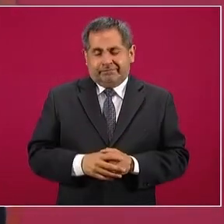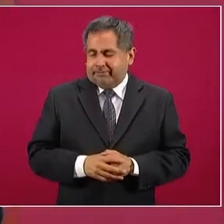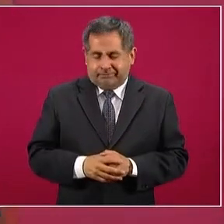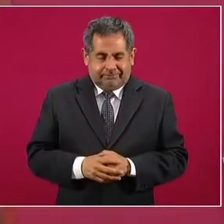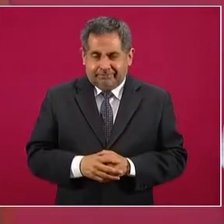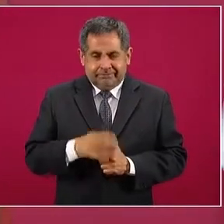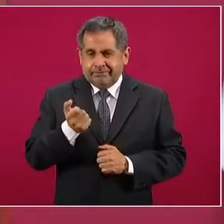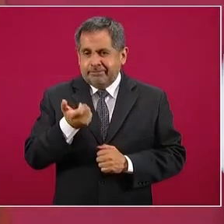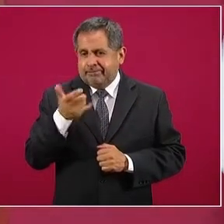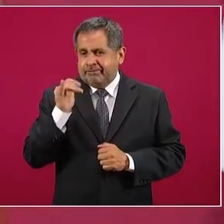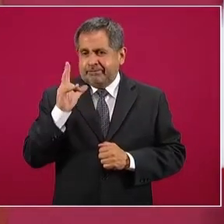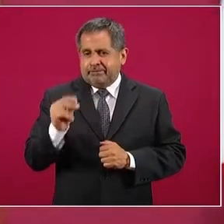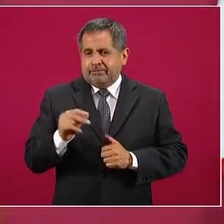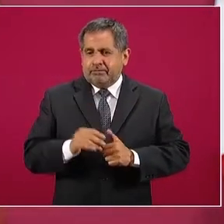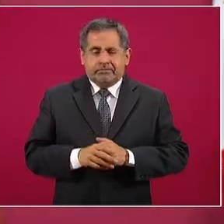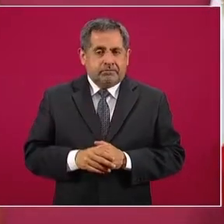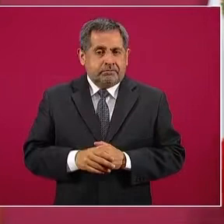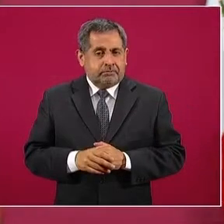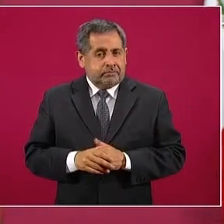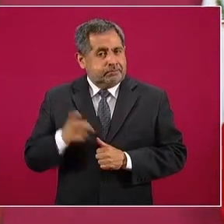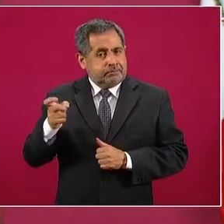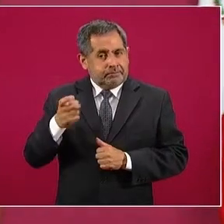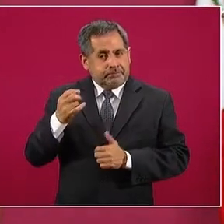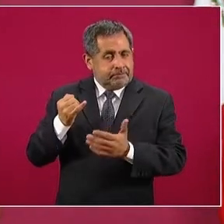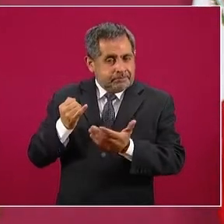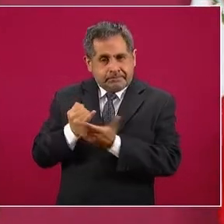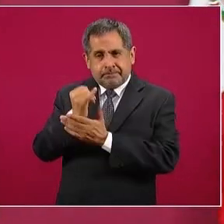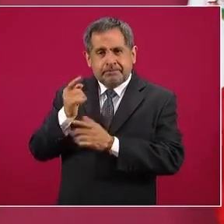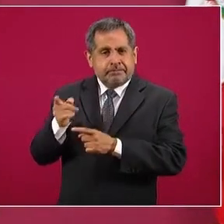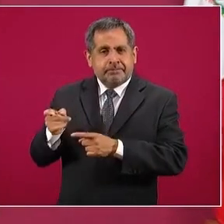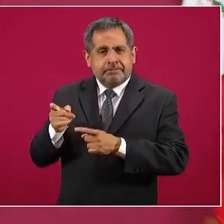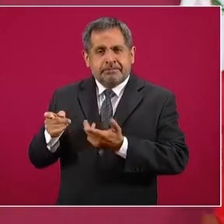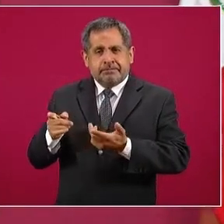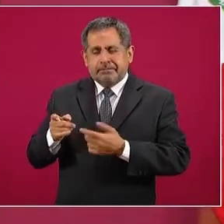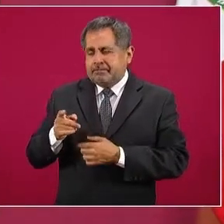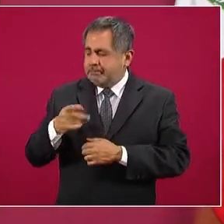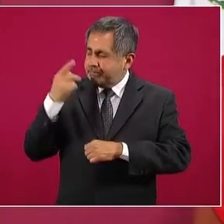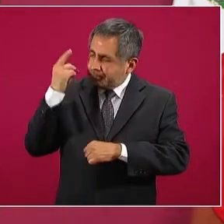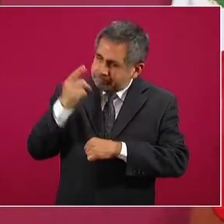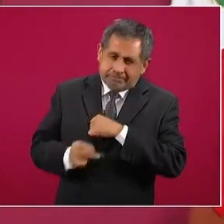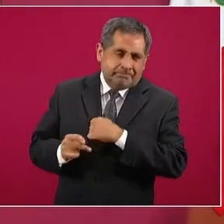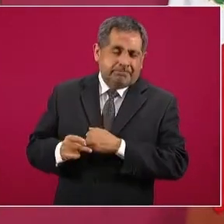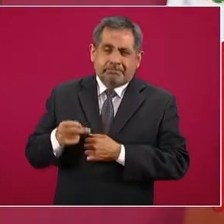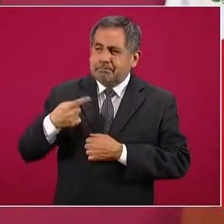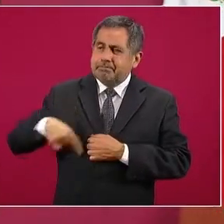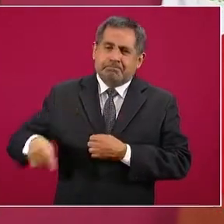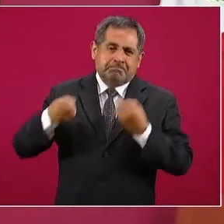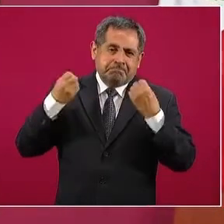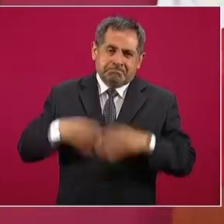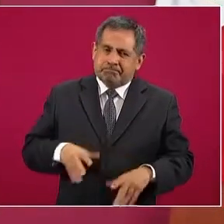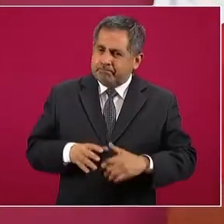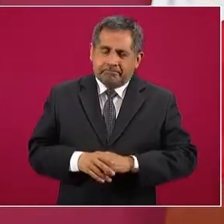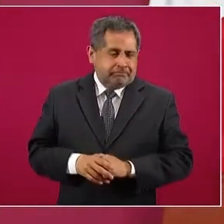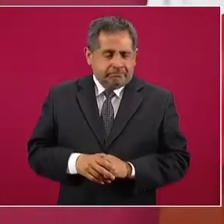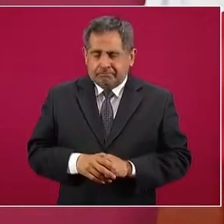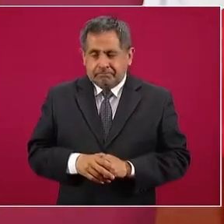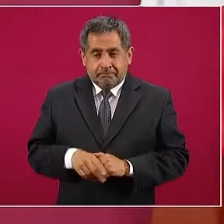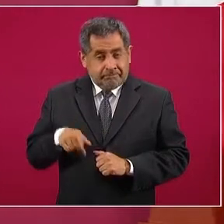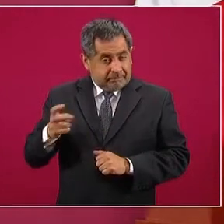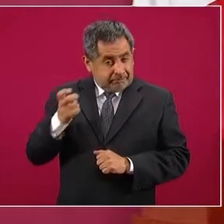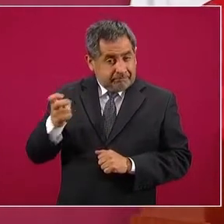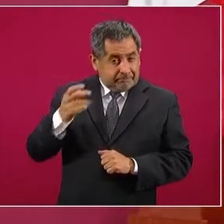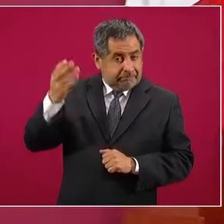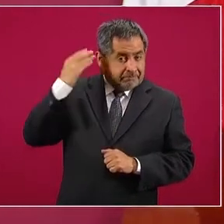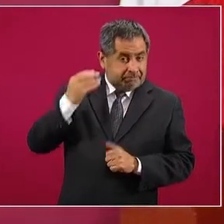Esa decisión tan dañina que se tomó,